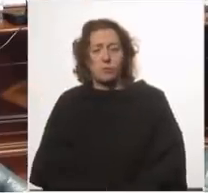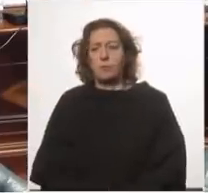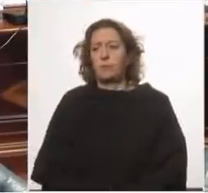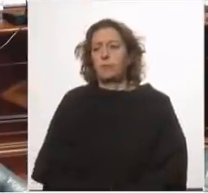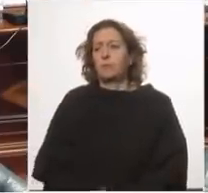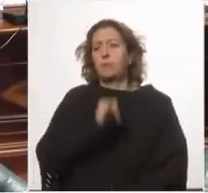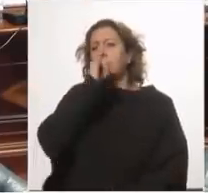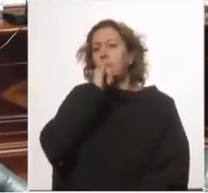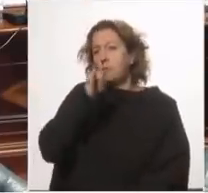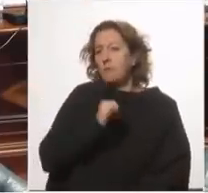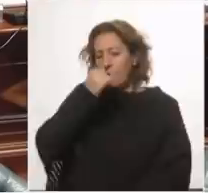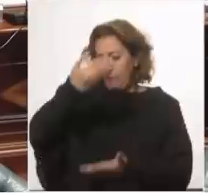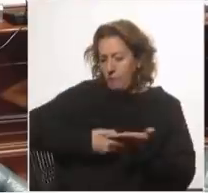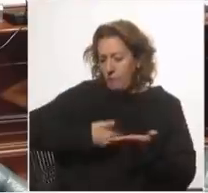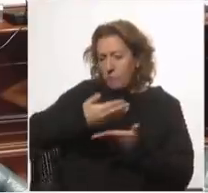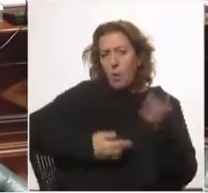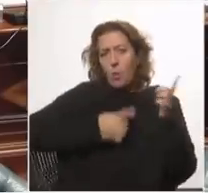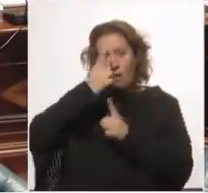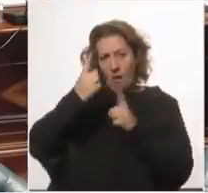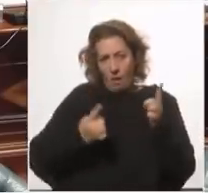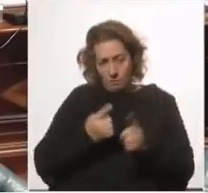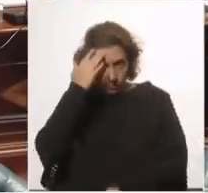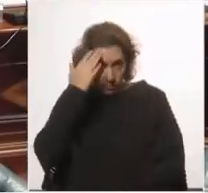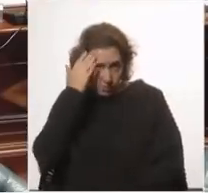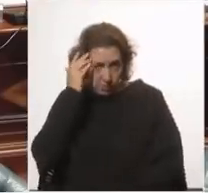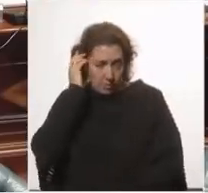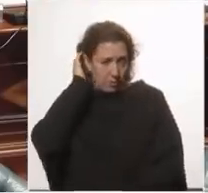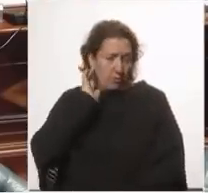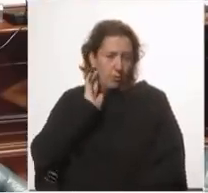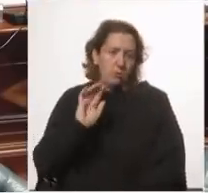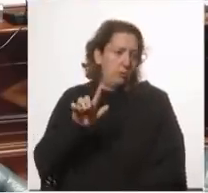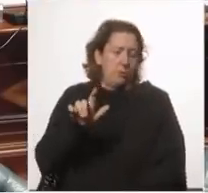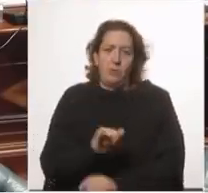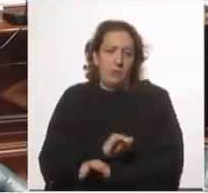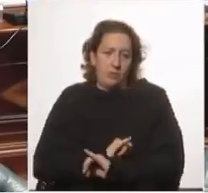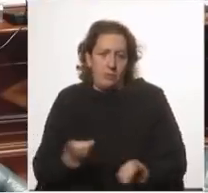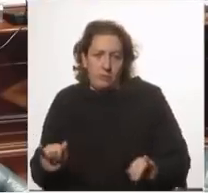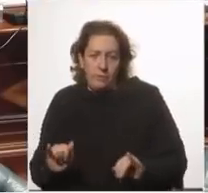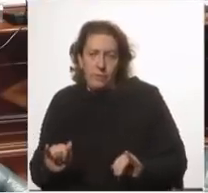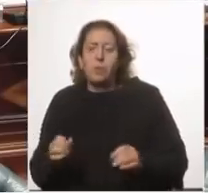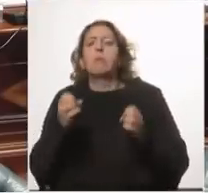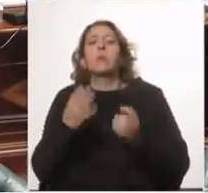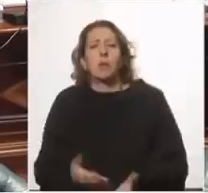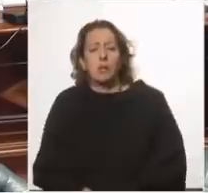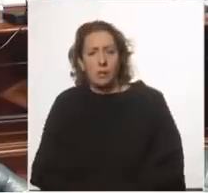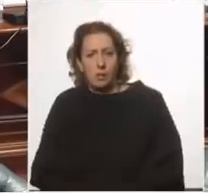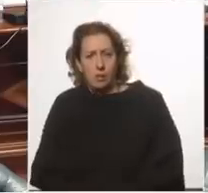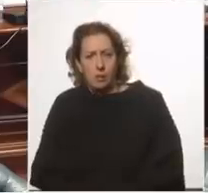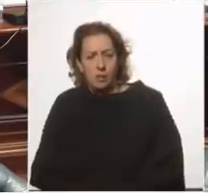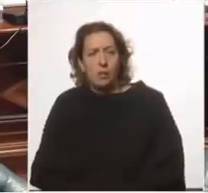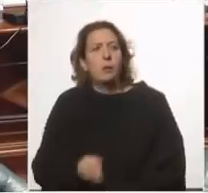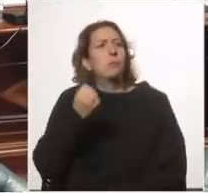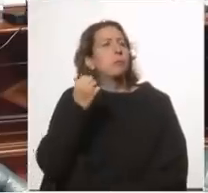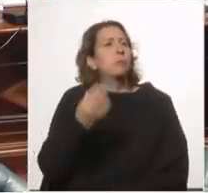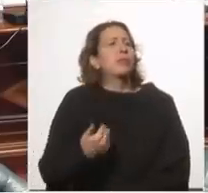¿el informe de la UDELAR fue tomado en cuenta? si fue tomado en cuenta fue desechado es obvio que fue desechado queremos saber por qué queremos saber cuál es la